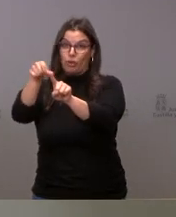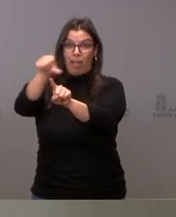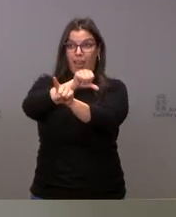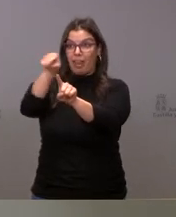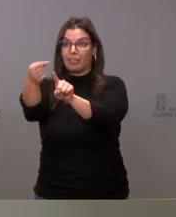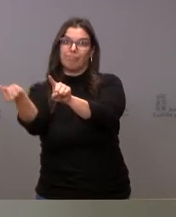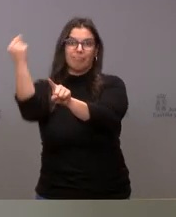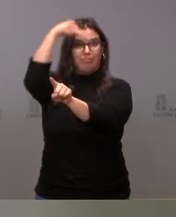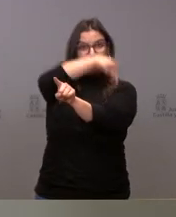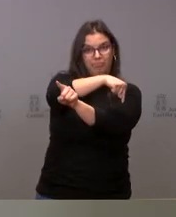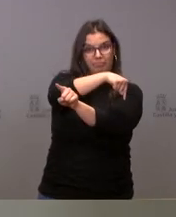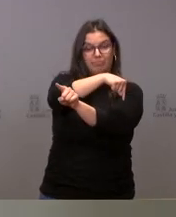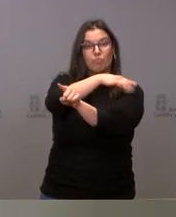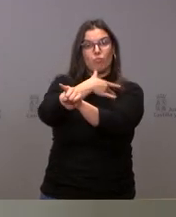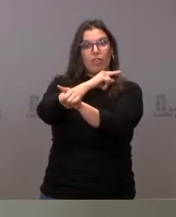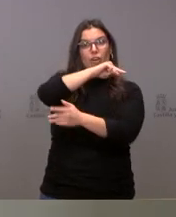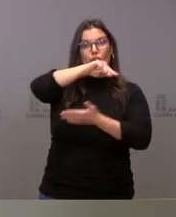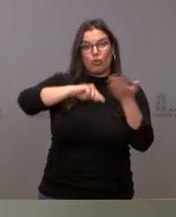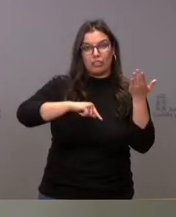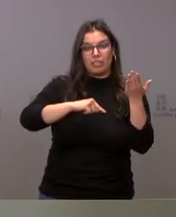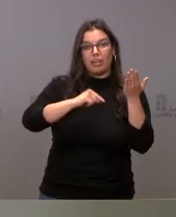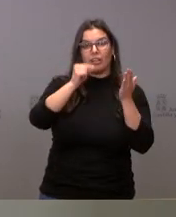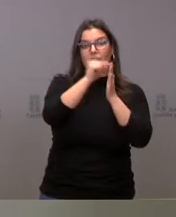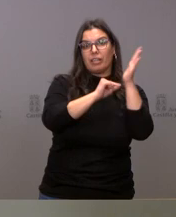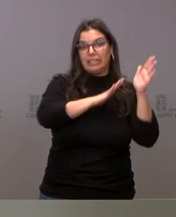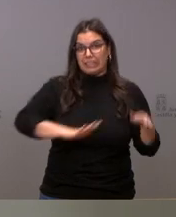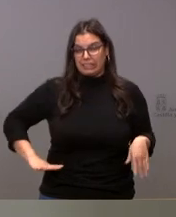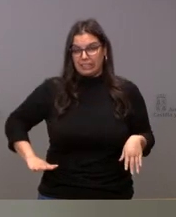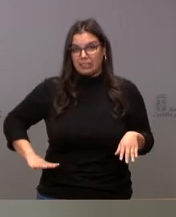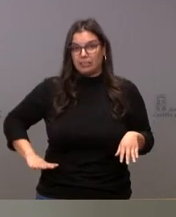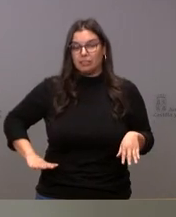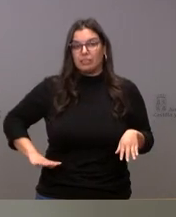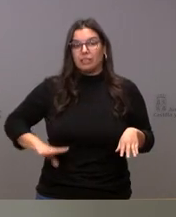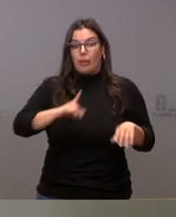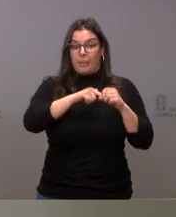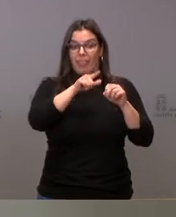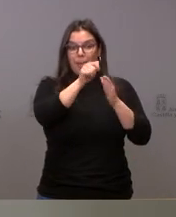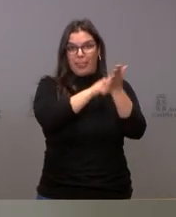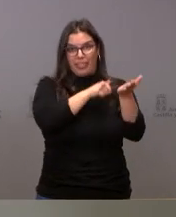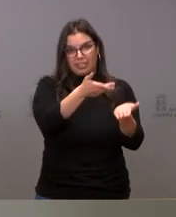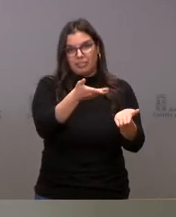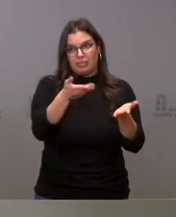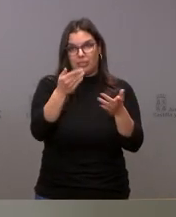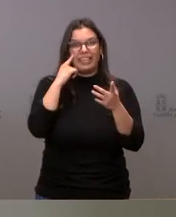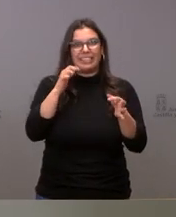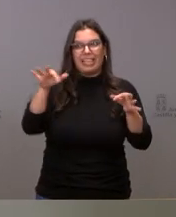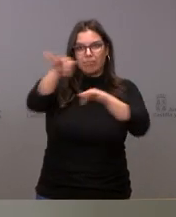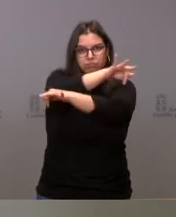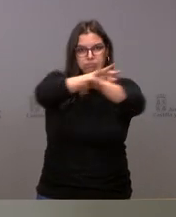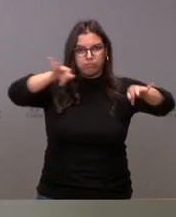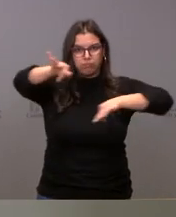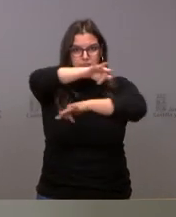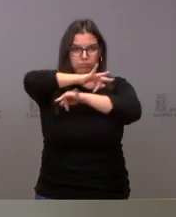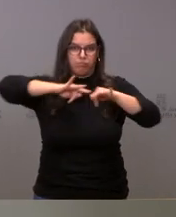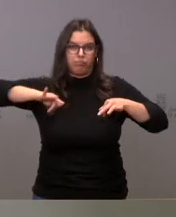puedan ser contratados en las condiciones de interinidad en estas plazas que quedan vacantes, como es lógico, cuál es